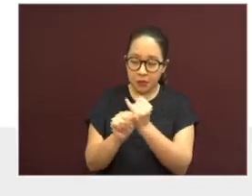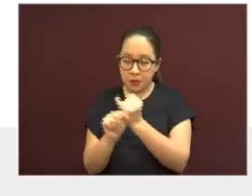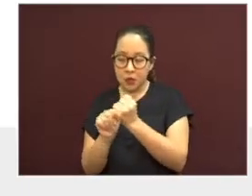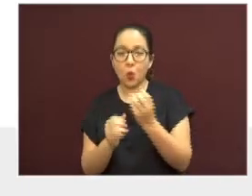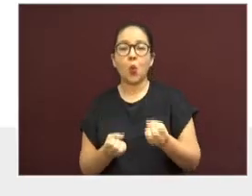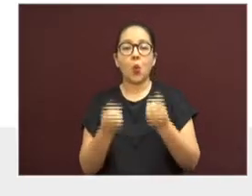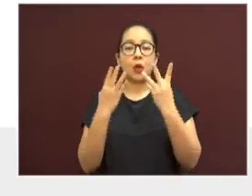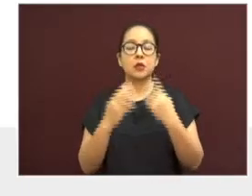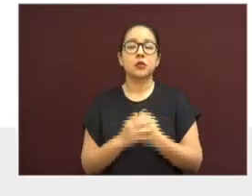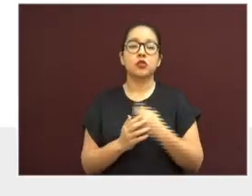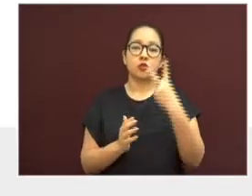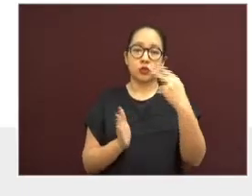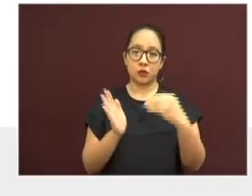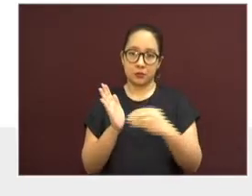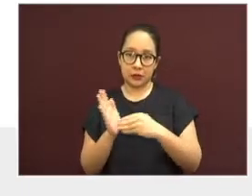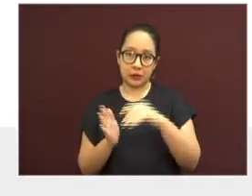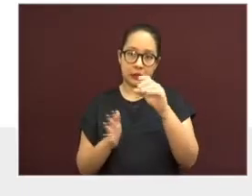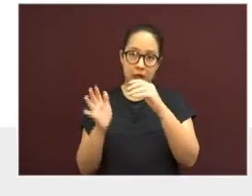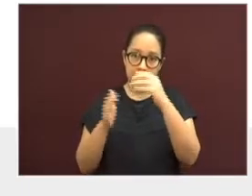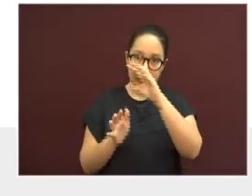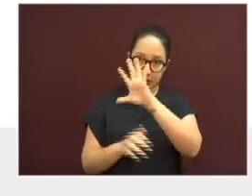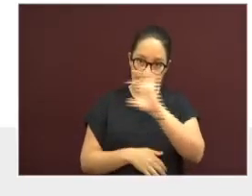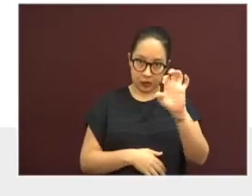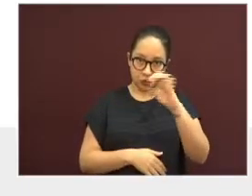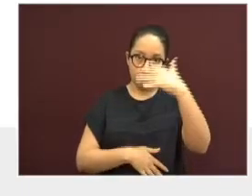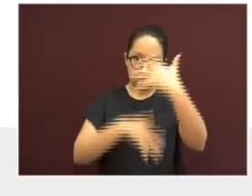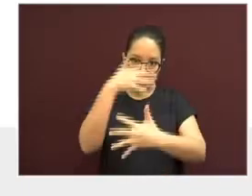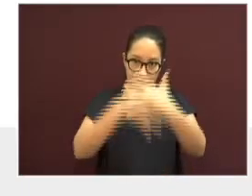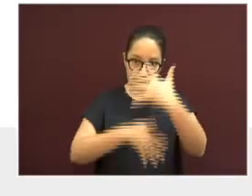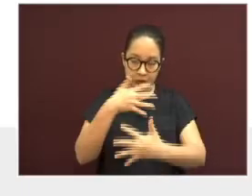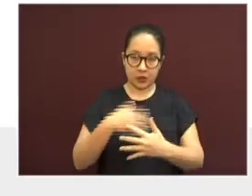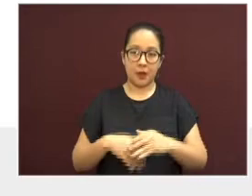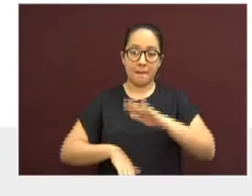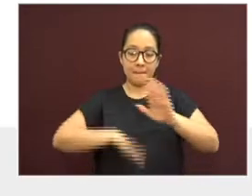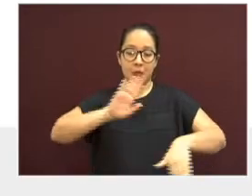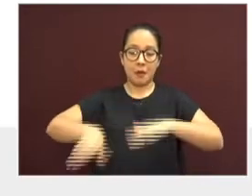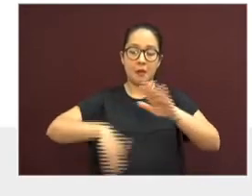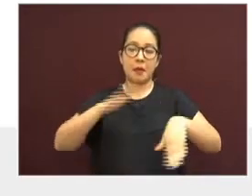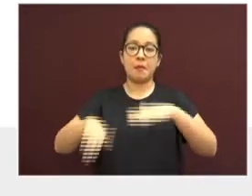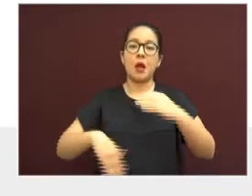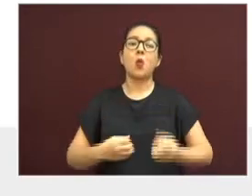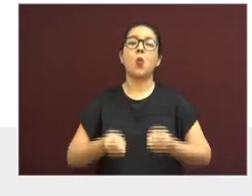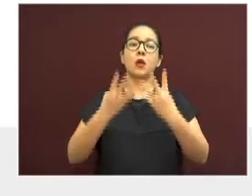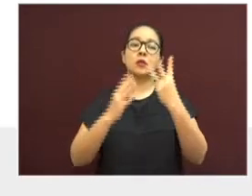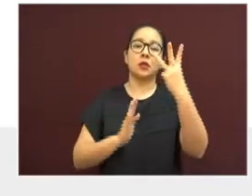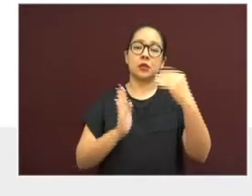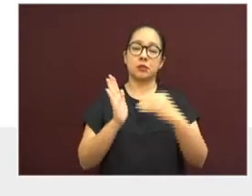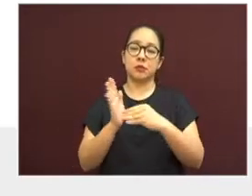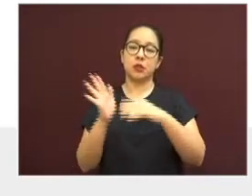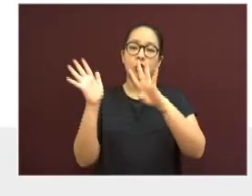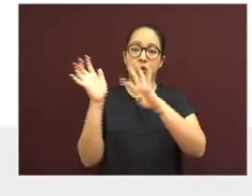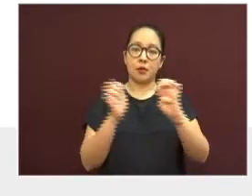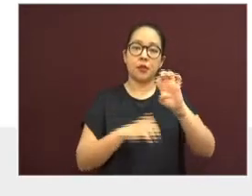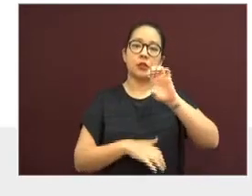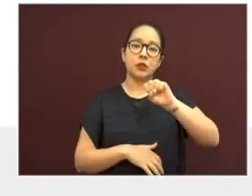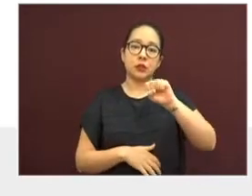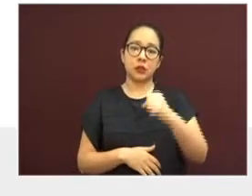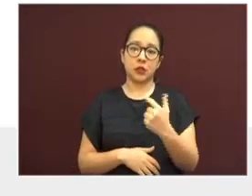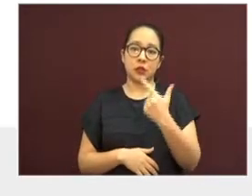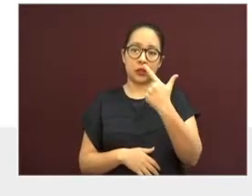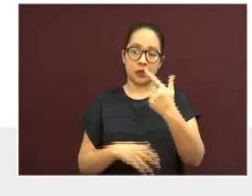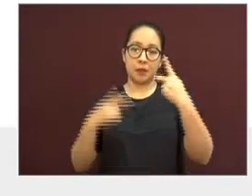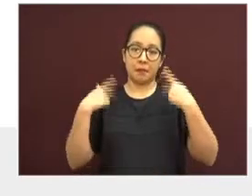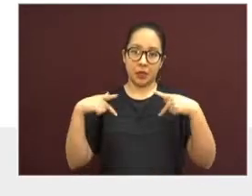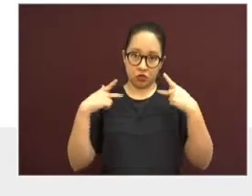2,515 y han fallecido 3,967 pacientes residentes